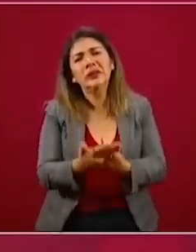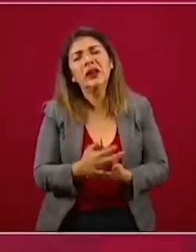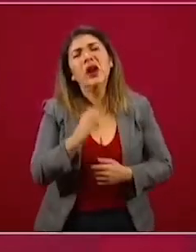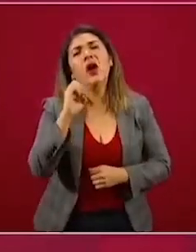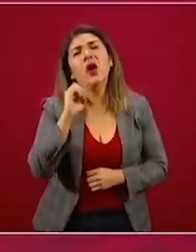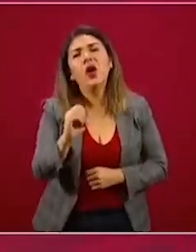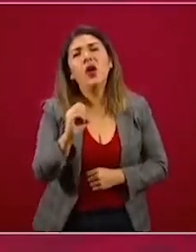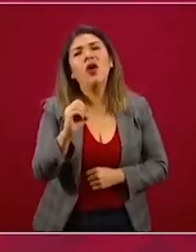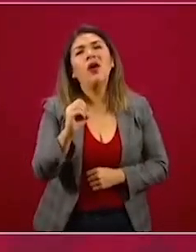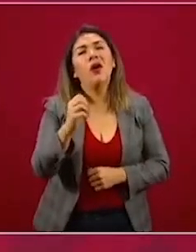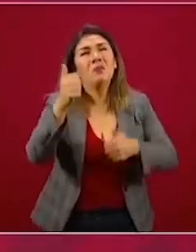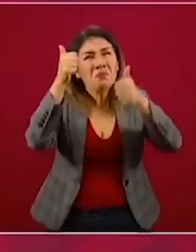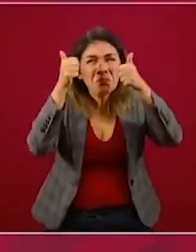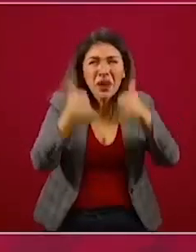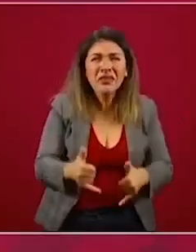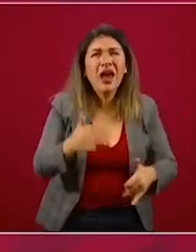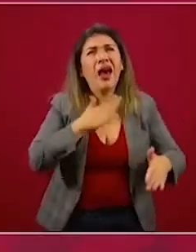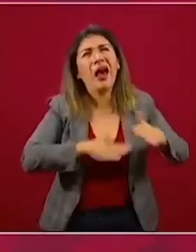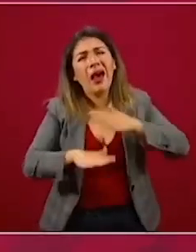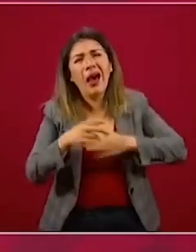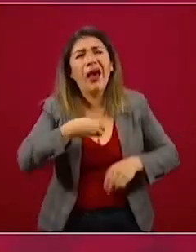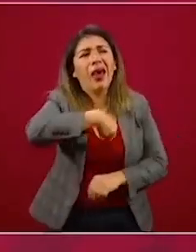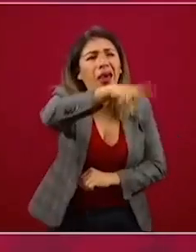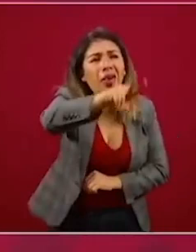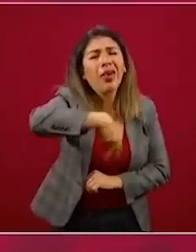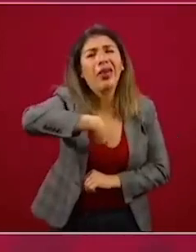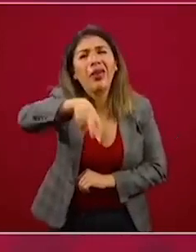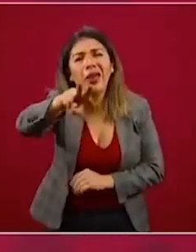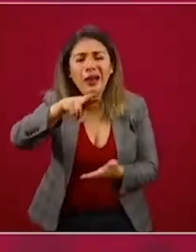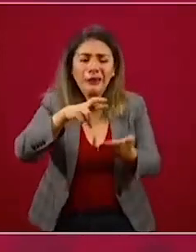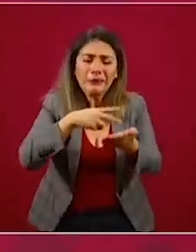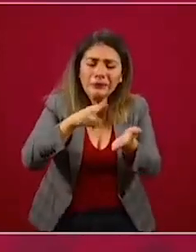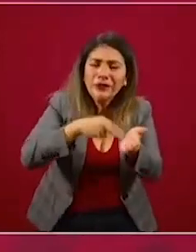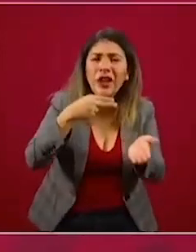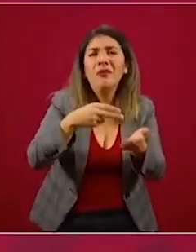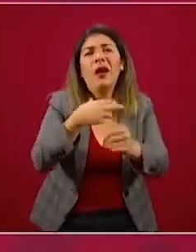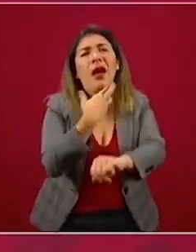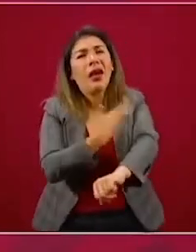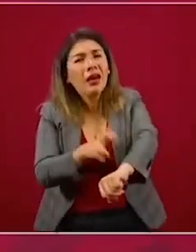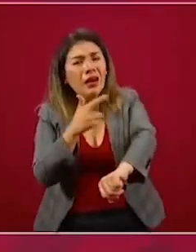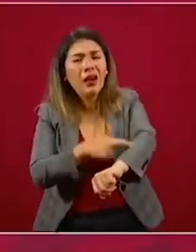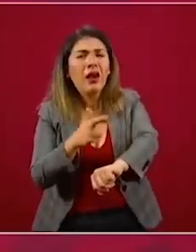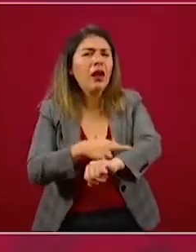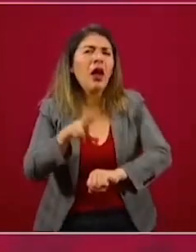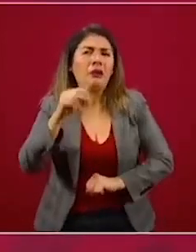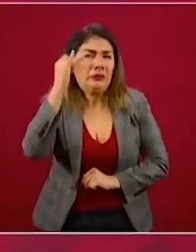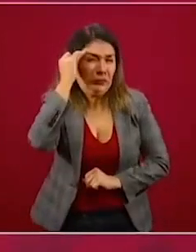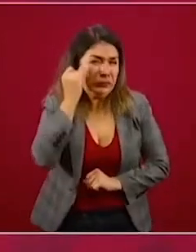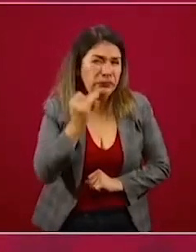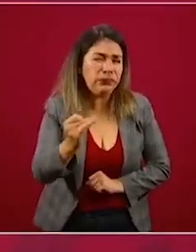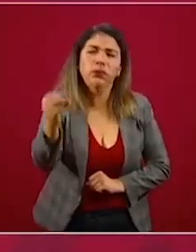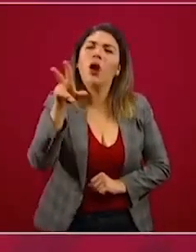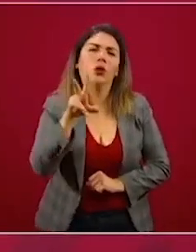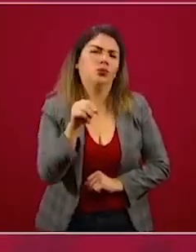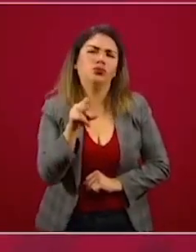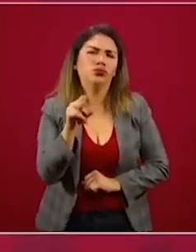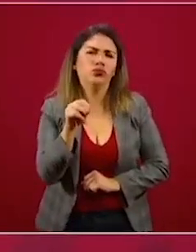no engorrosos, que tarden mucho tiempo.